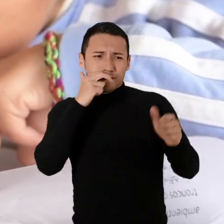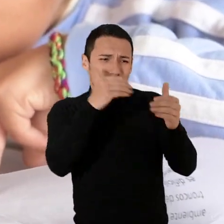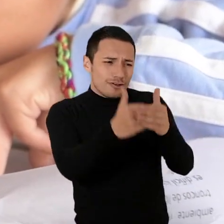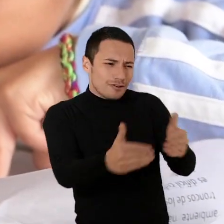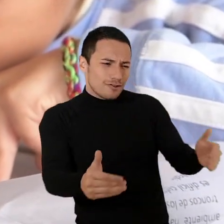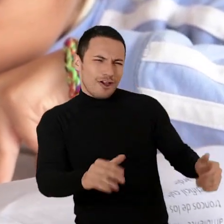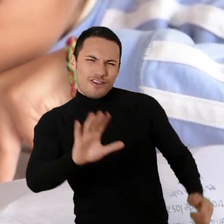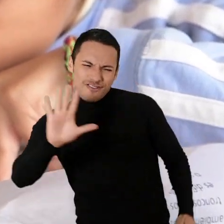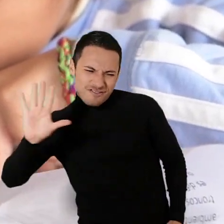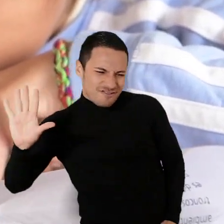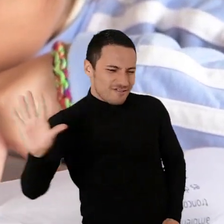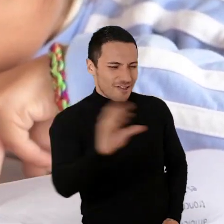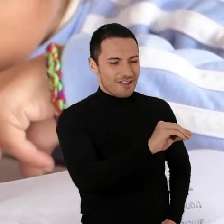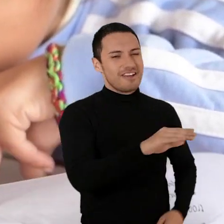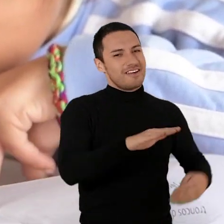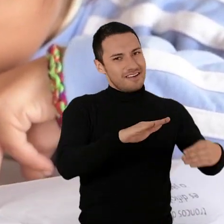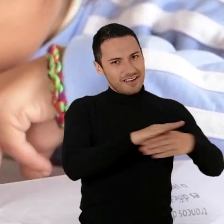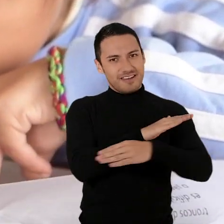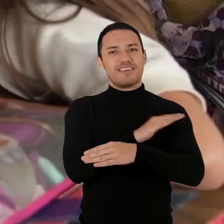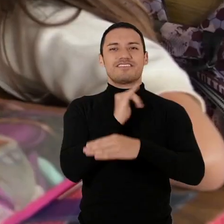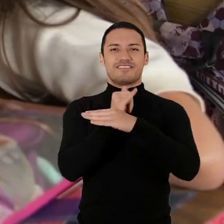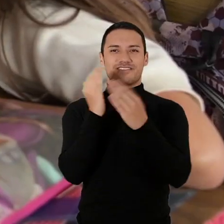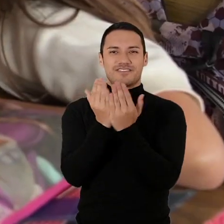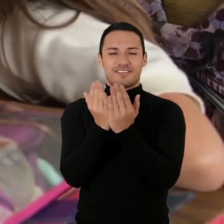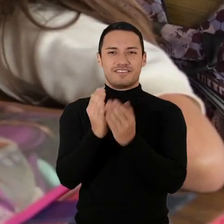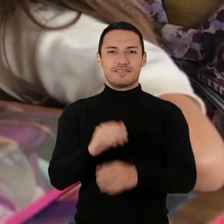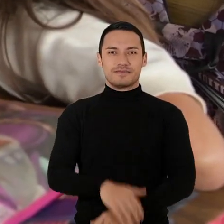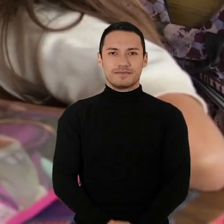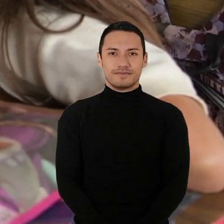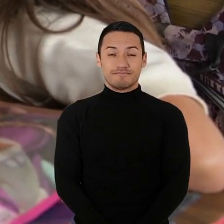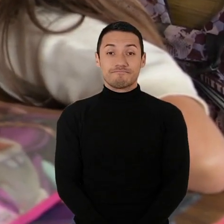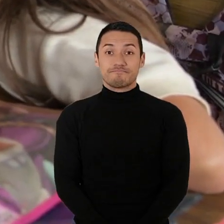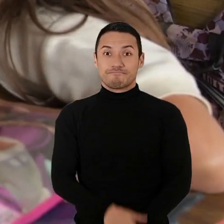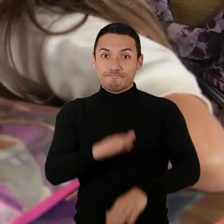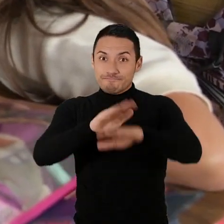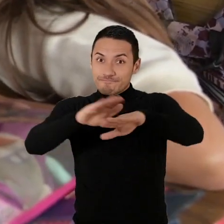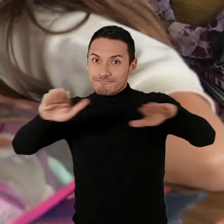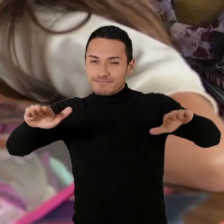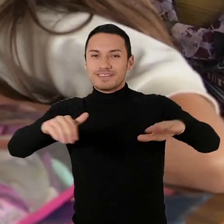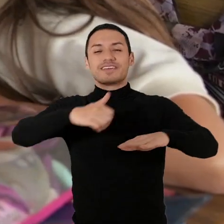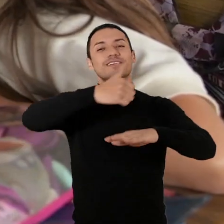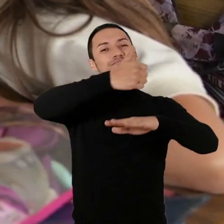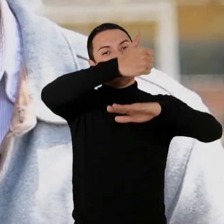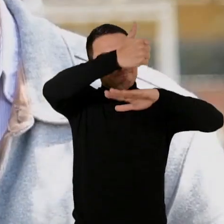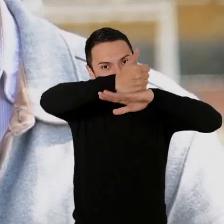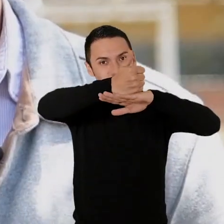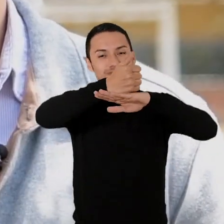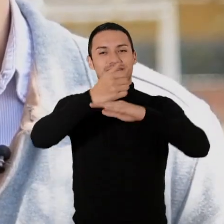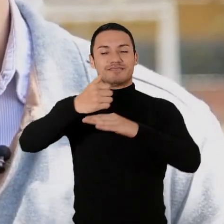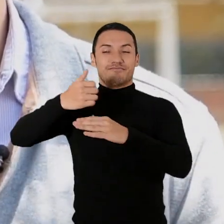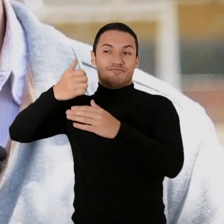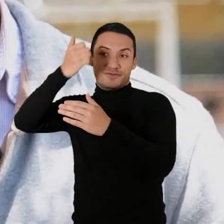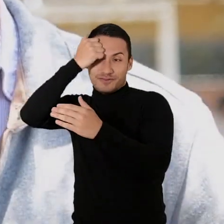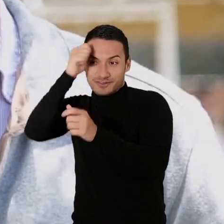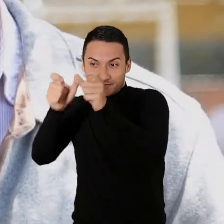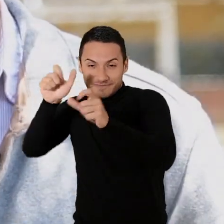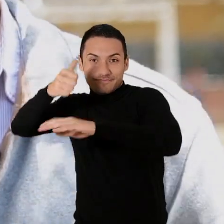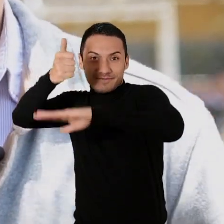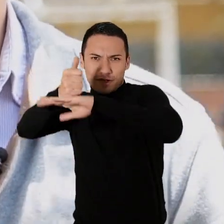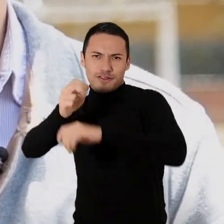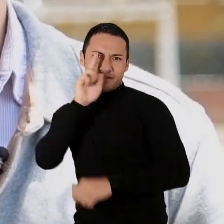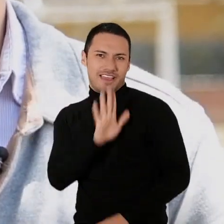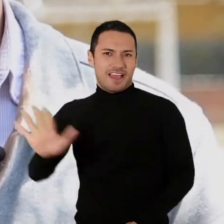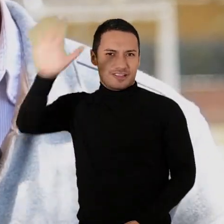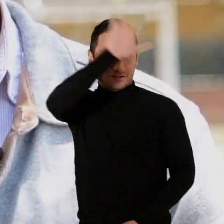niños puedan estar en las instituciones educativas A mis colegas y directivos docentes de todo el país